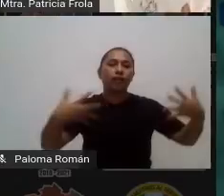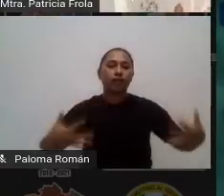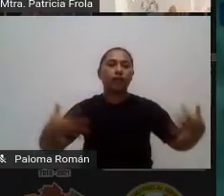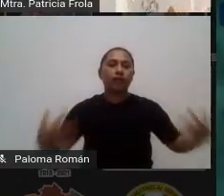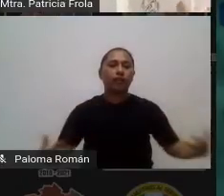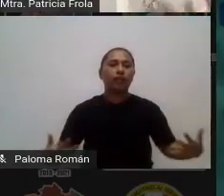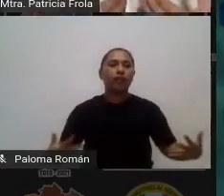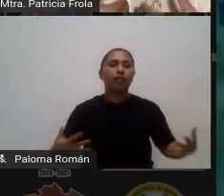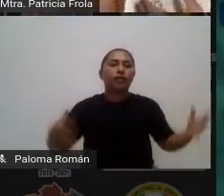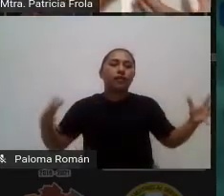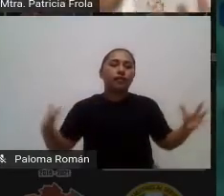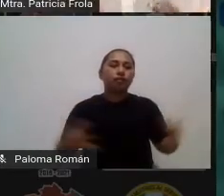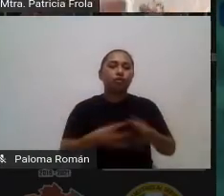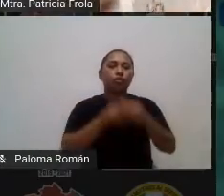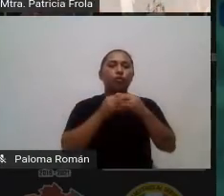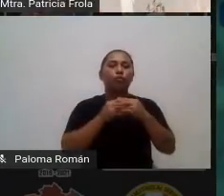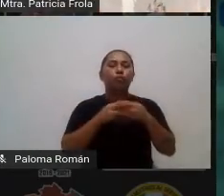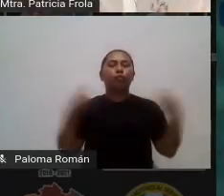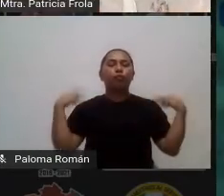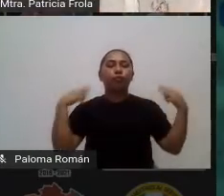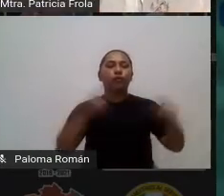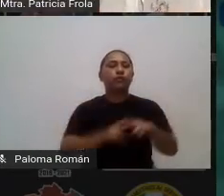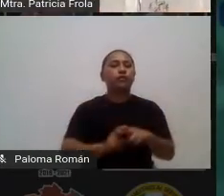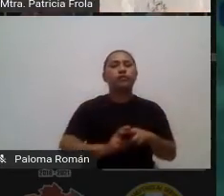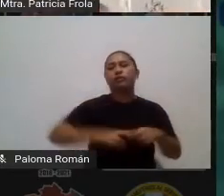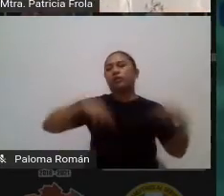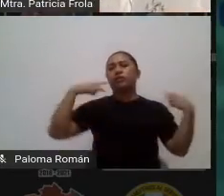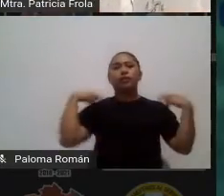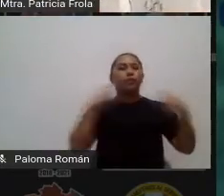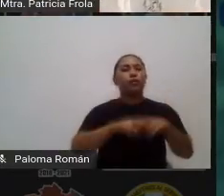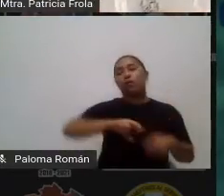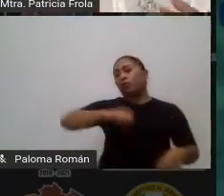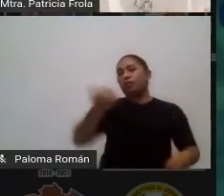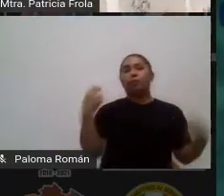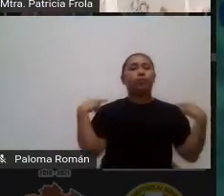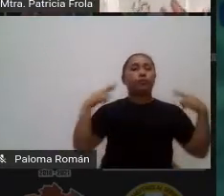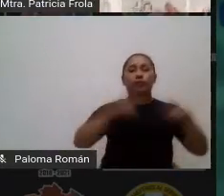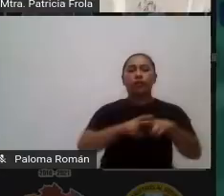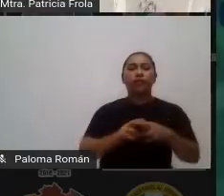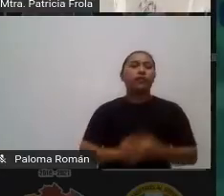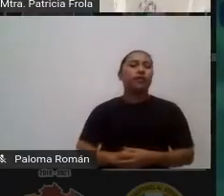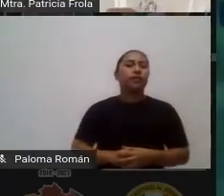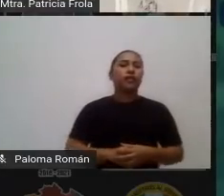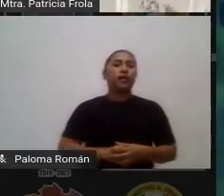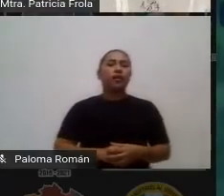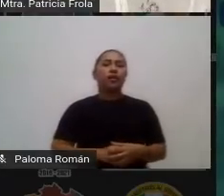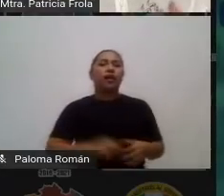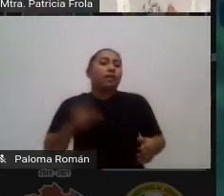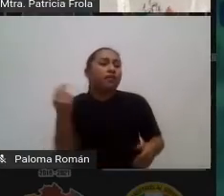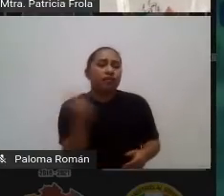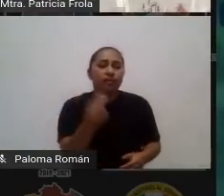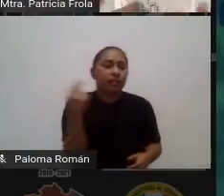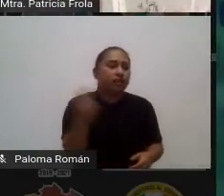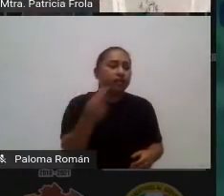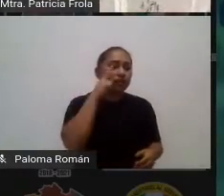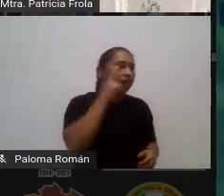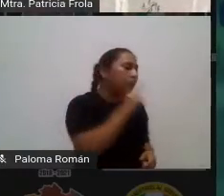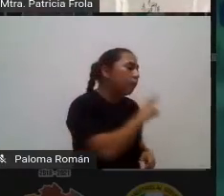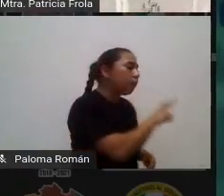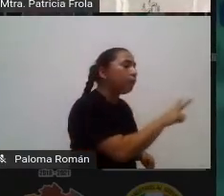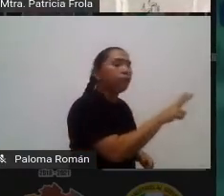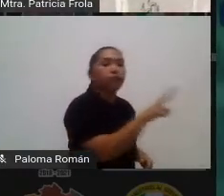docentes aunque no sea el docente titular sino otro maestro sirve también como mediador en ese